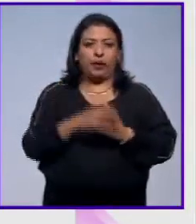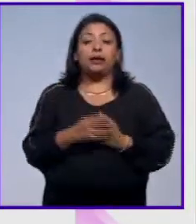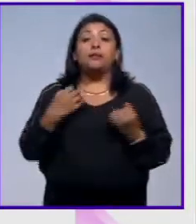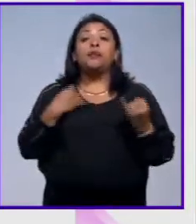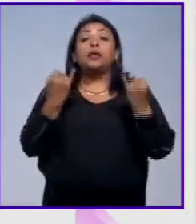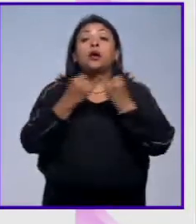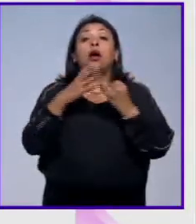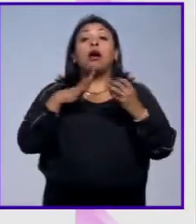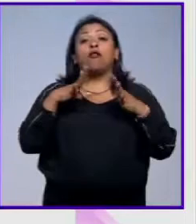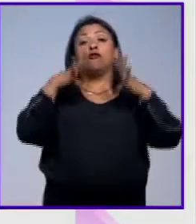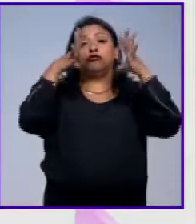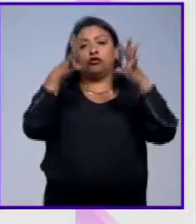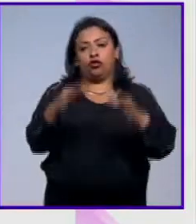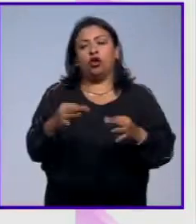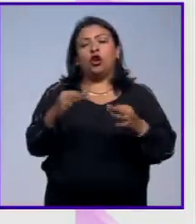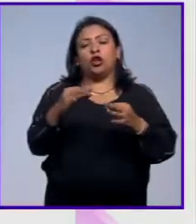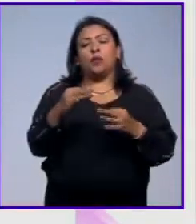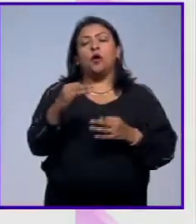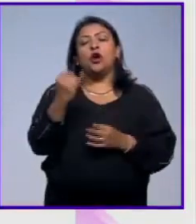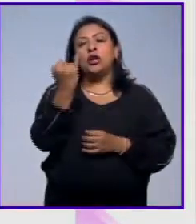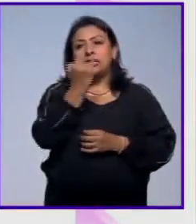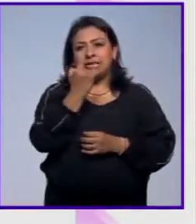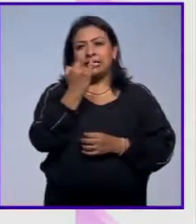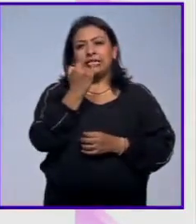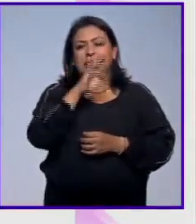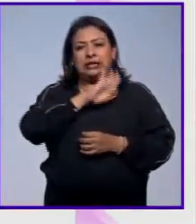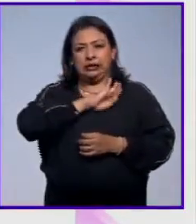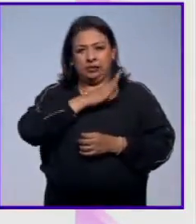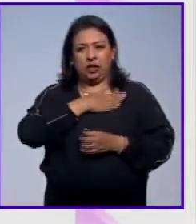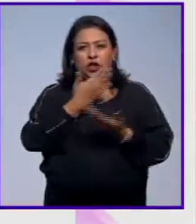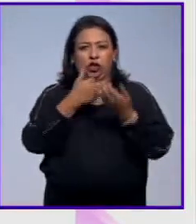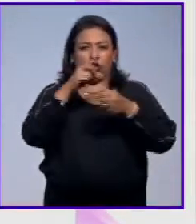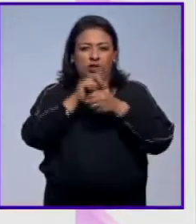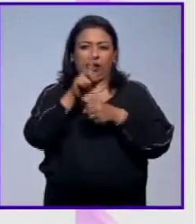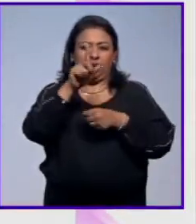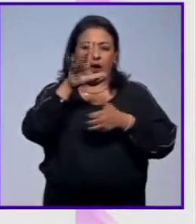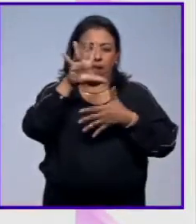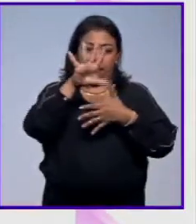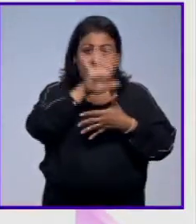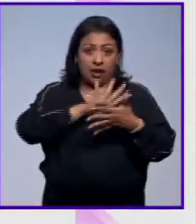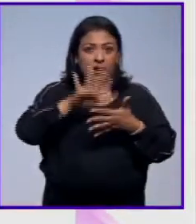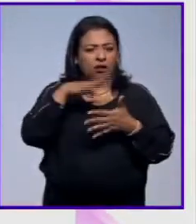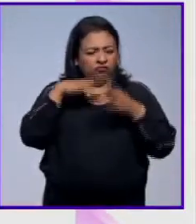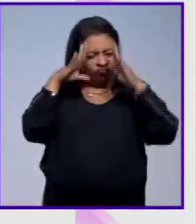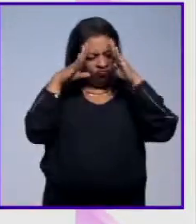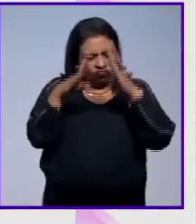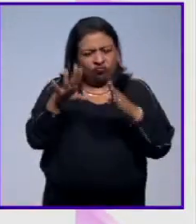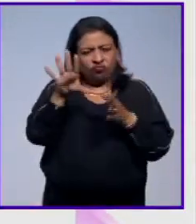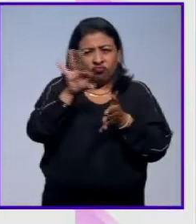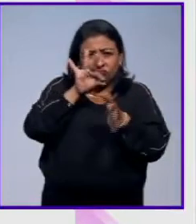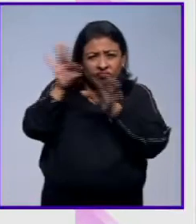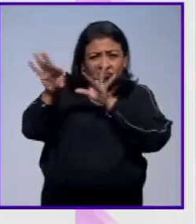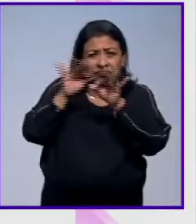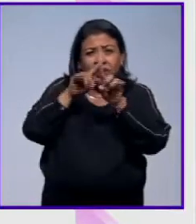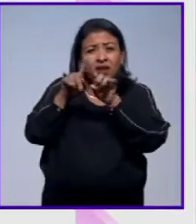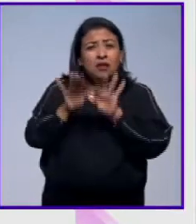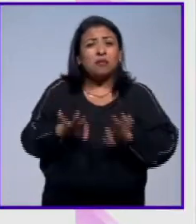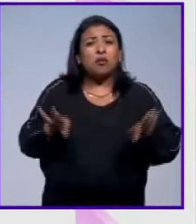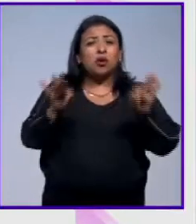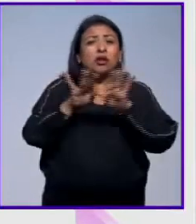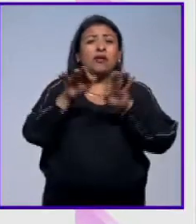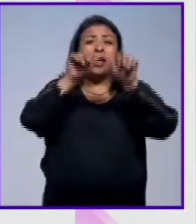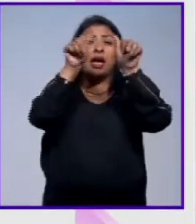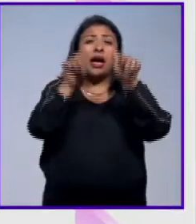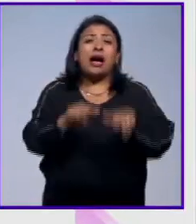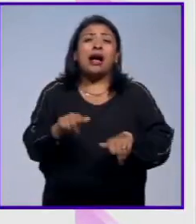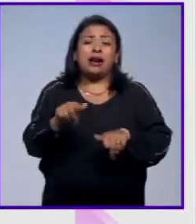modo fundó la Hispanic Society of America la cual ha continuado su vocación hasta hacer de esta colección la más importante de